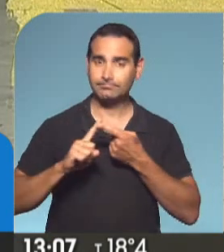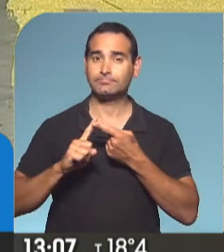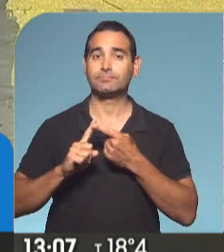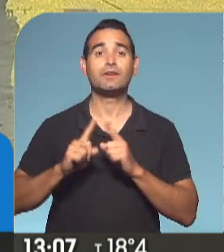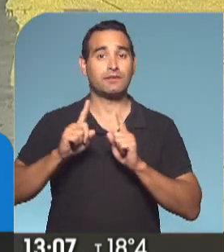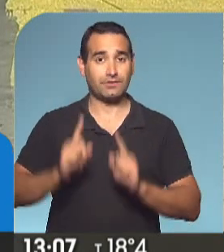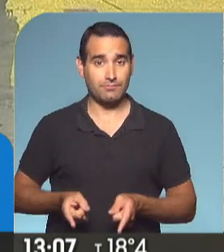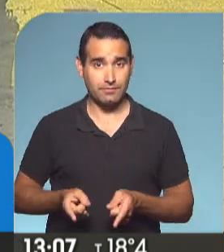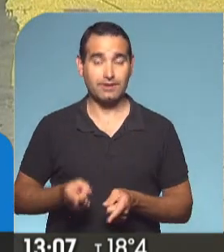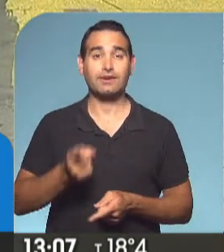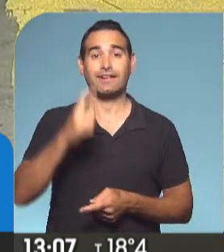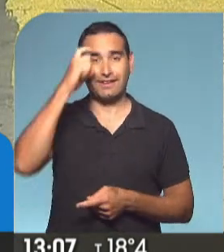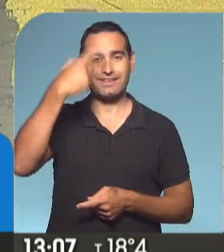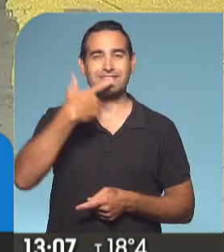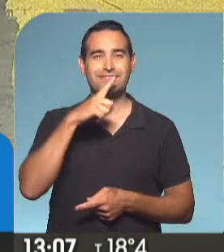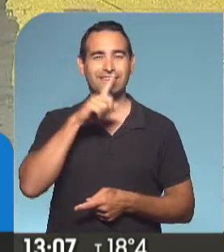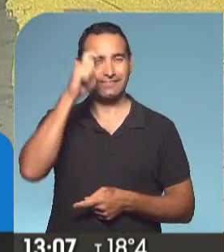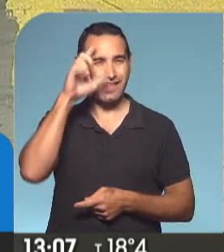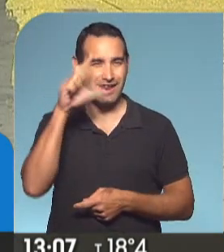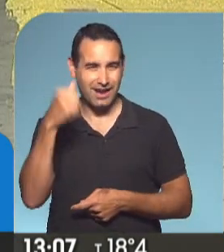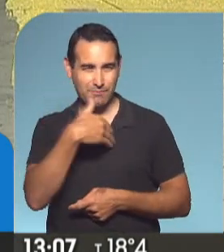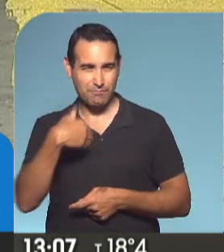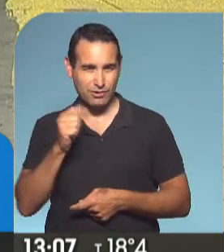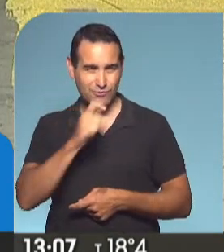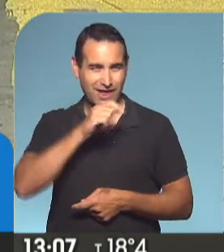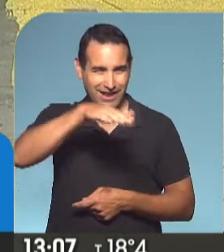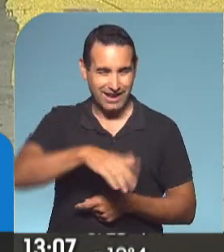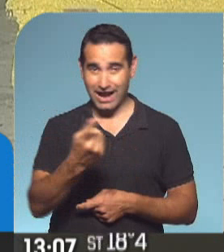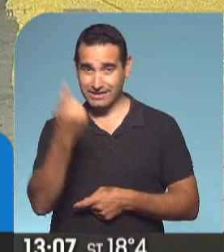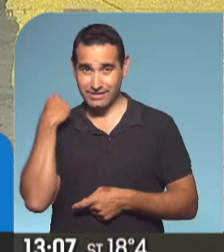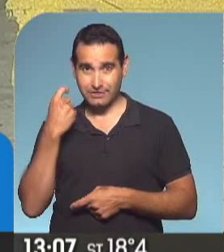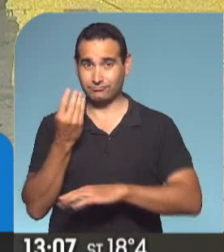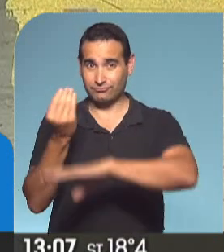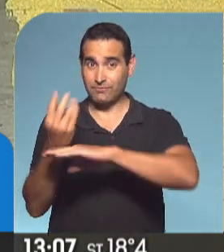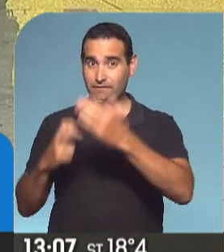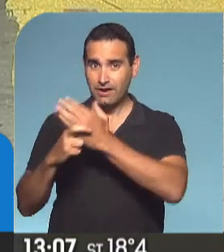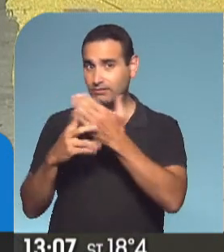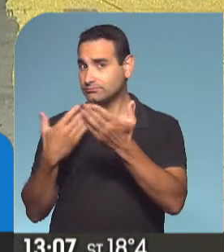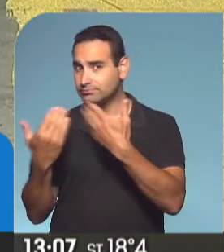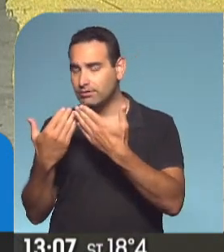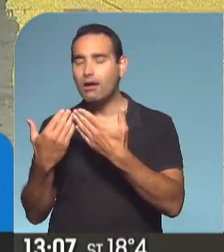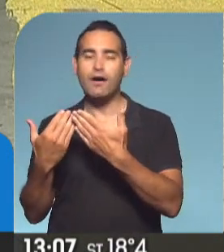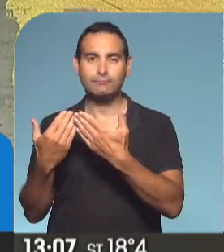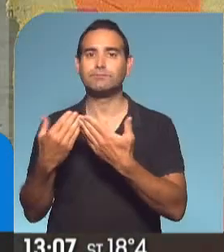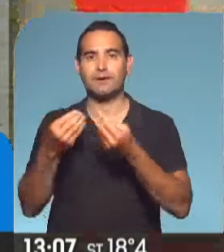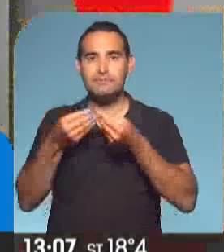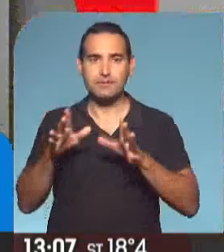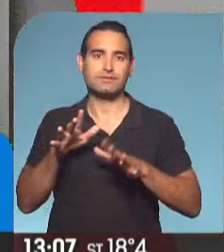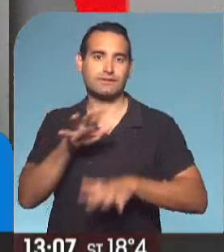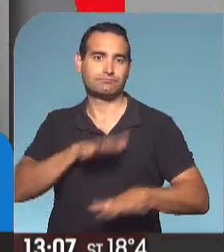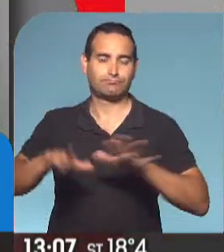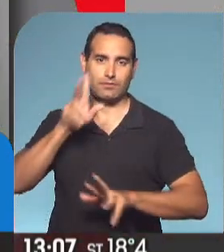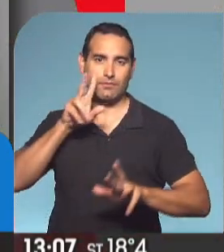de la declaración de Estela, la mamá, el día de ayer, con la fiscal de trata, se activó todo el sistema Sofía